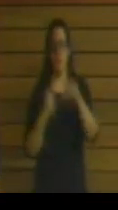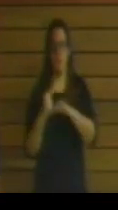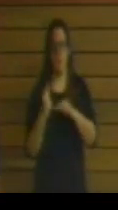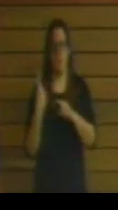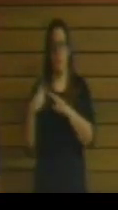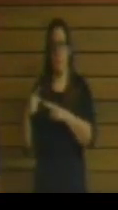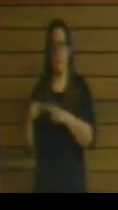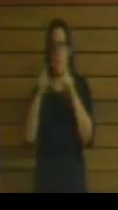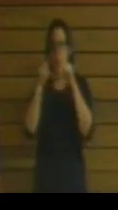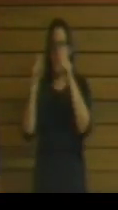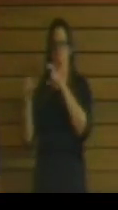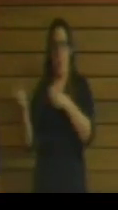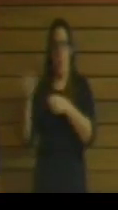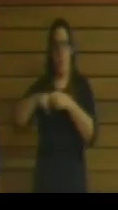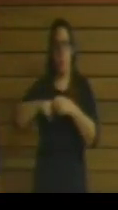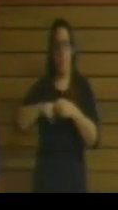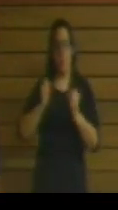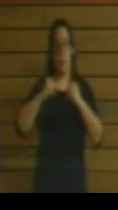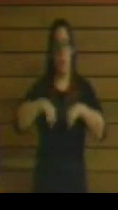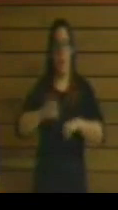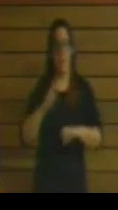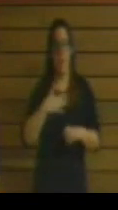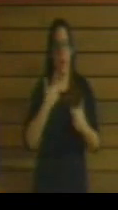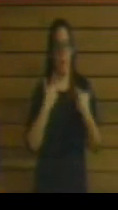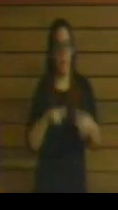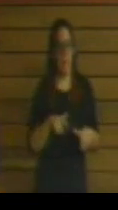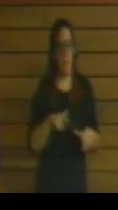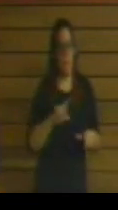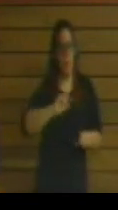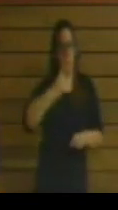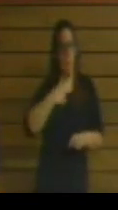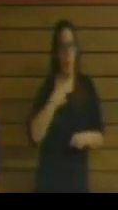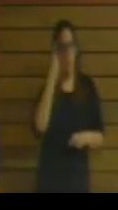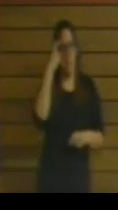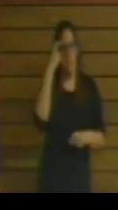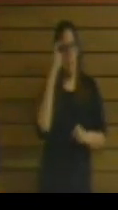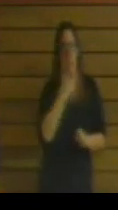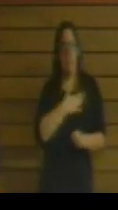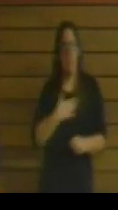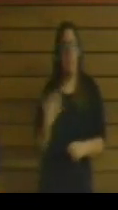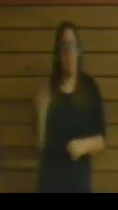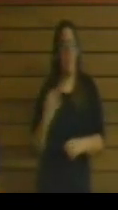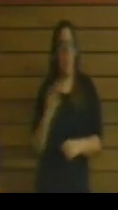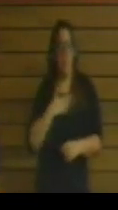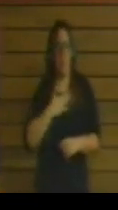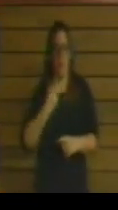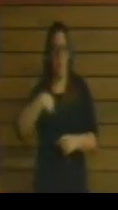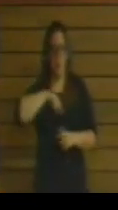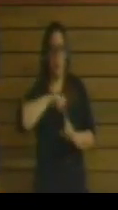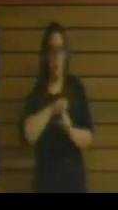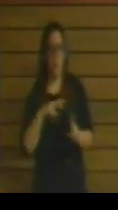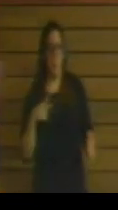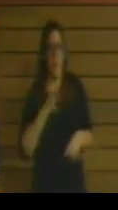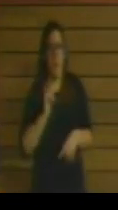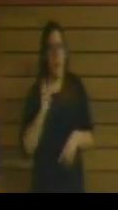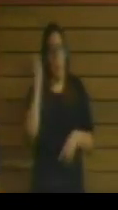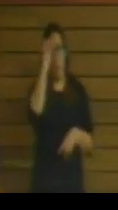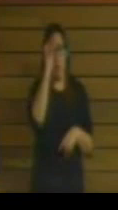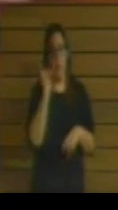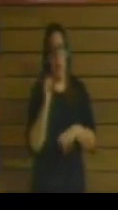pero el Departamento, en primer lugar, tendrá que saber qué es lo que quiere. Desde nuestro punto de vista, desde Unión del Pueblo Navarro, lo teníamos y ahí lo tenemos